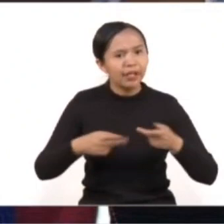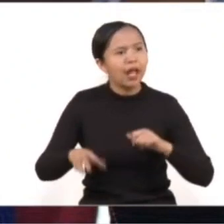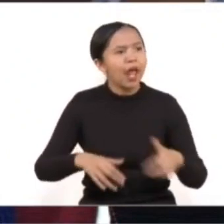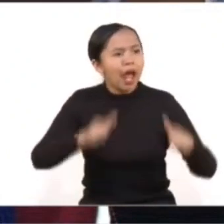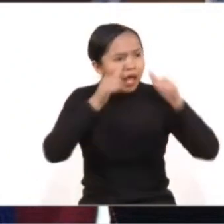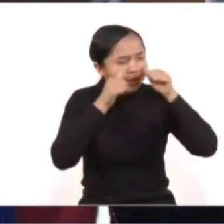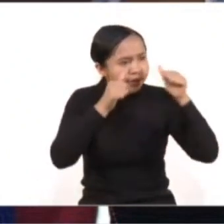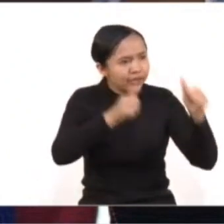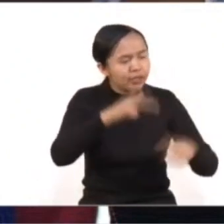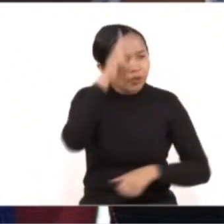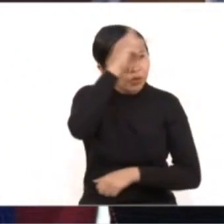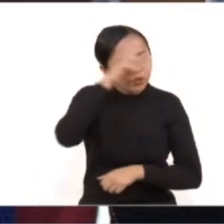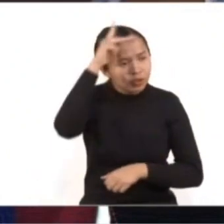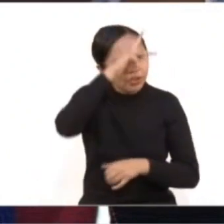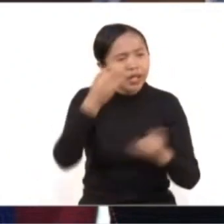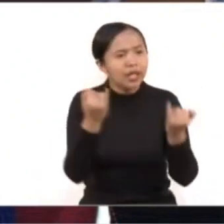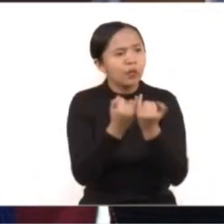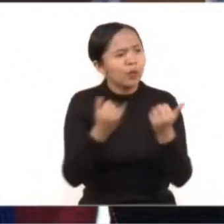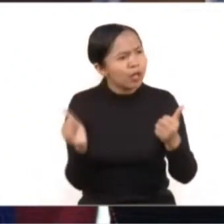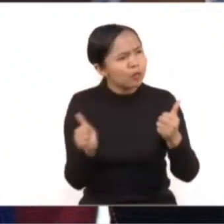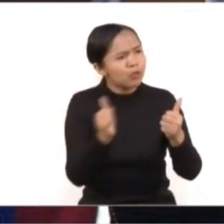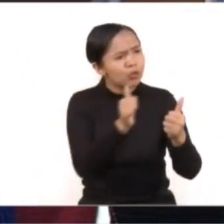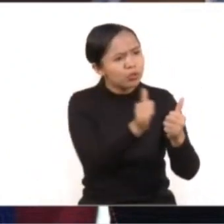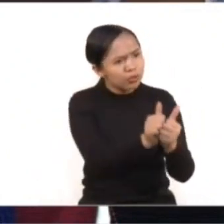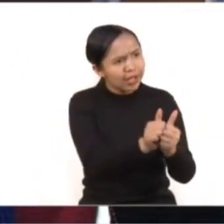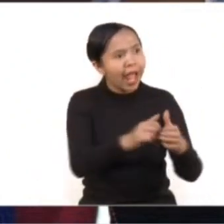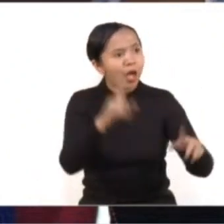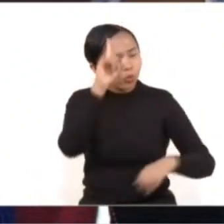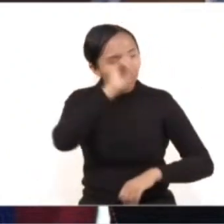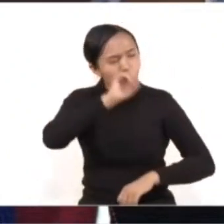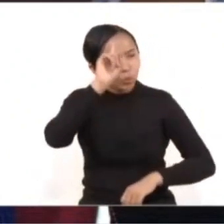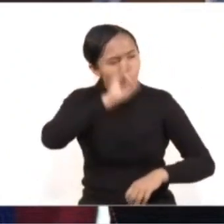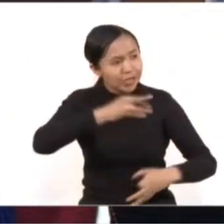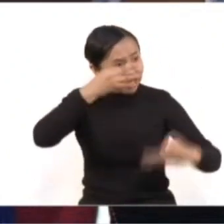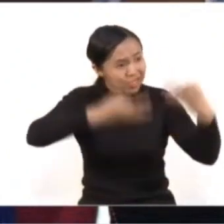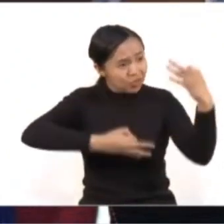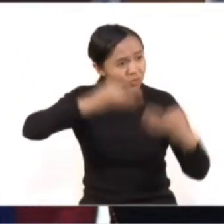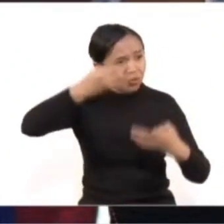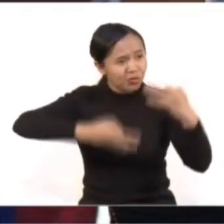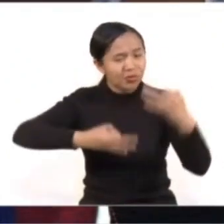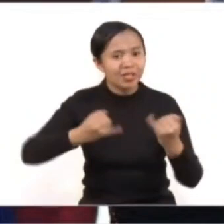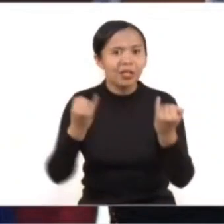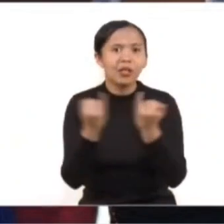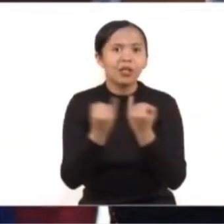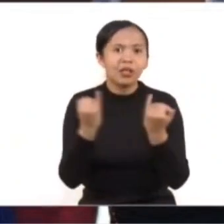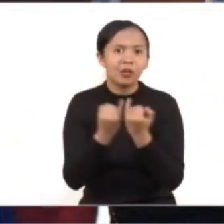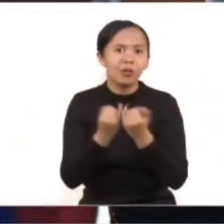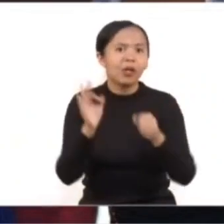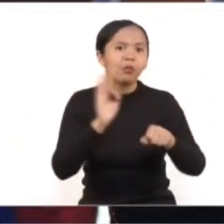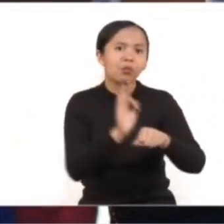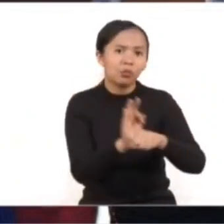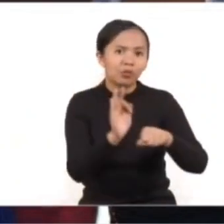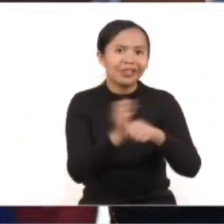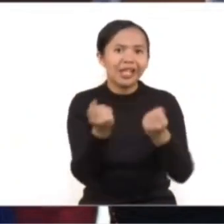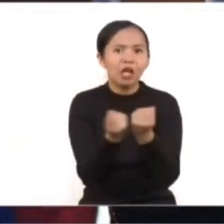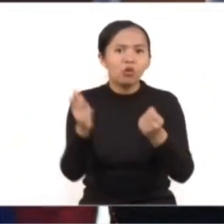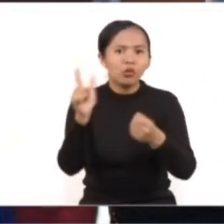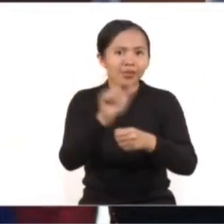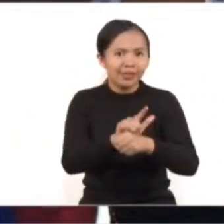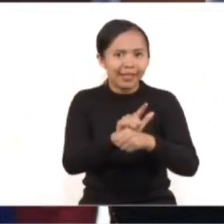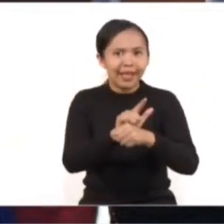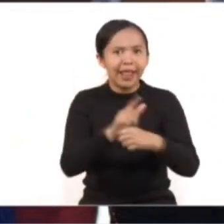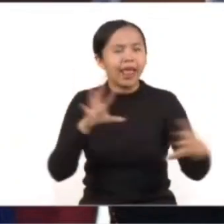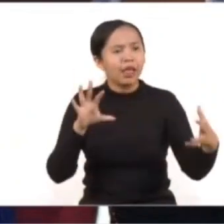la atención psicológica, el acompañamiento, la asesoría jurídica y diversos servicios de protección social que